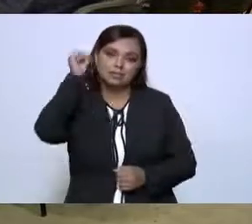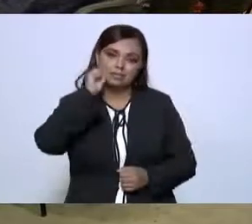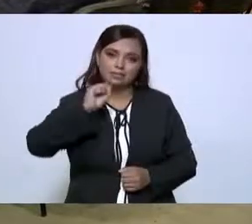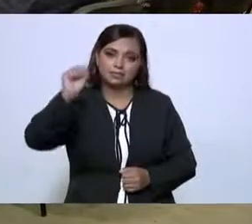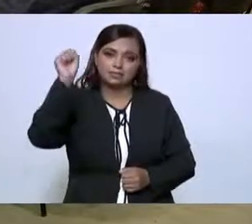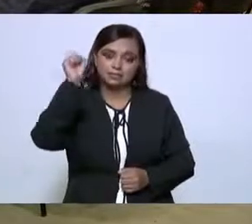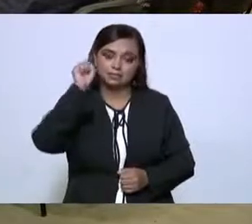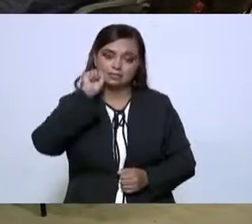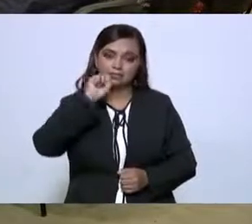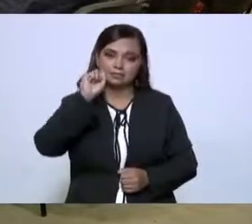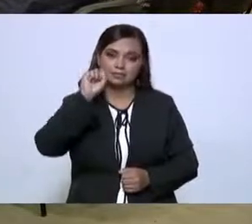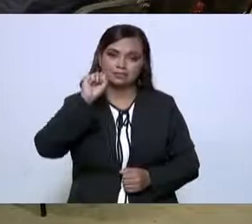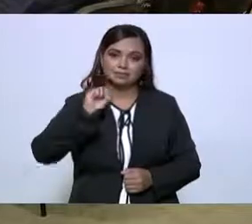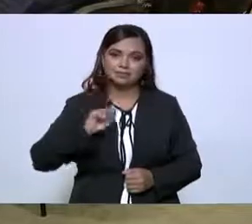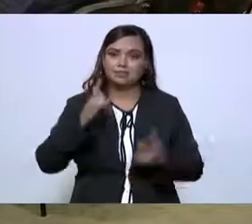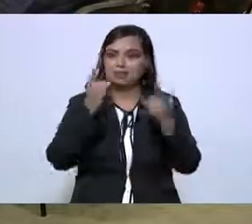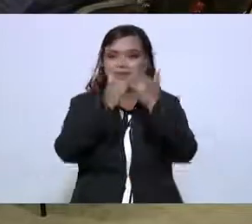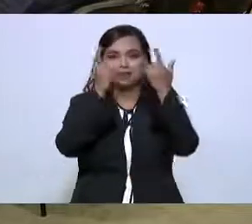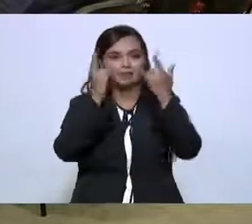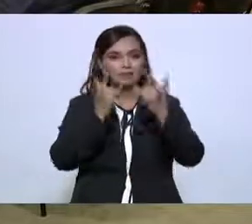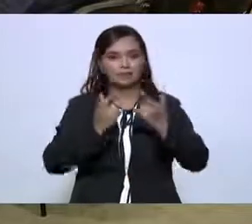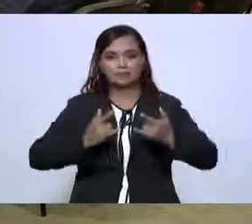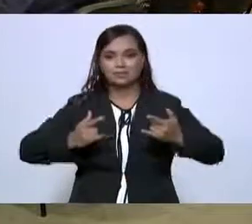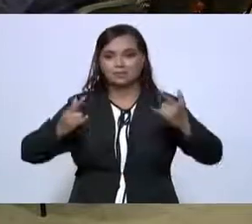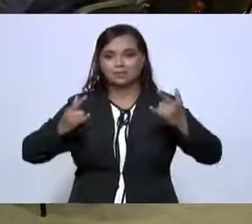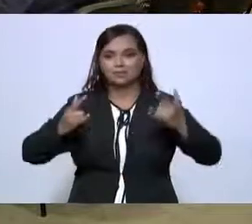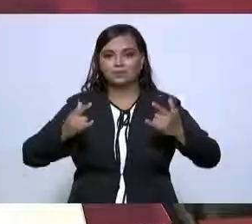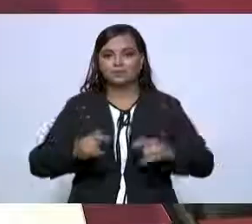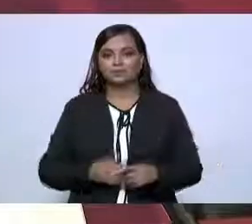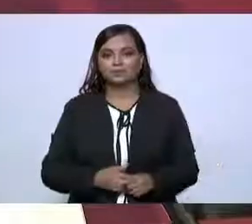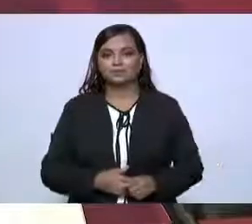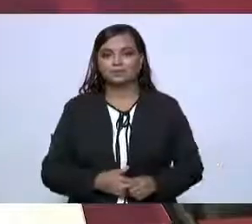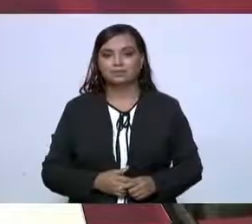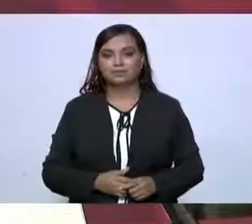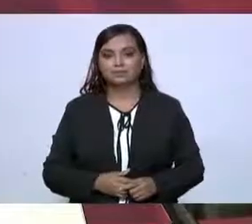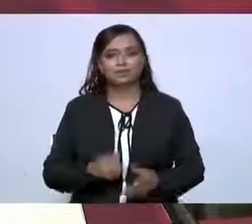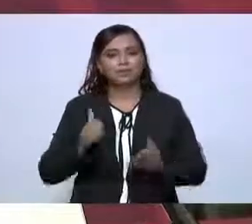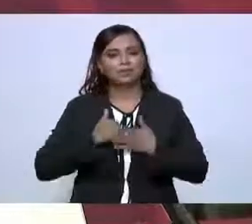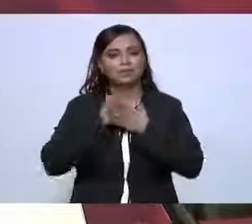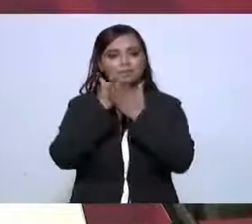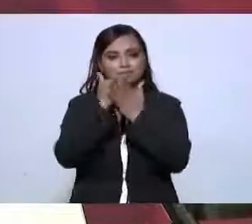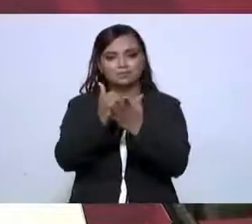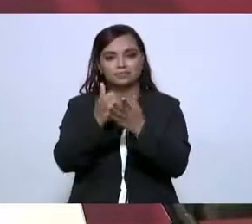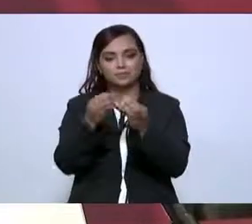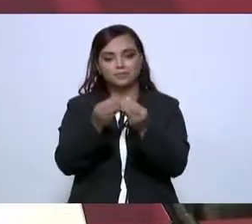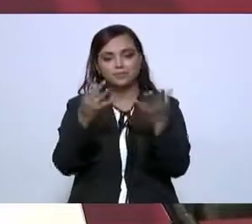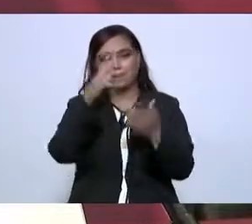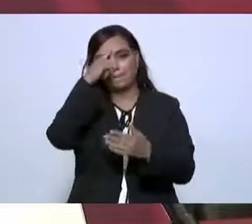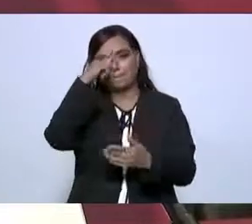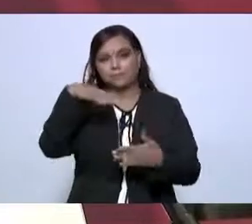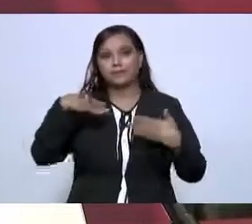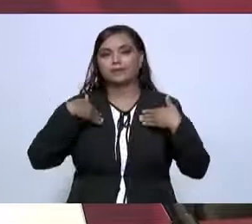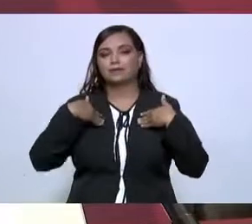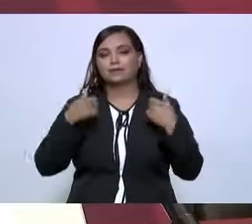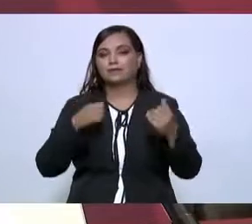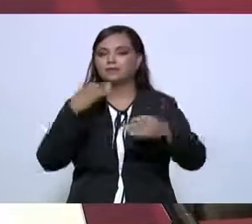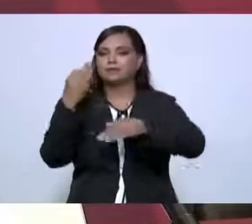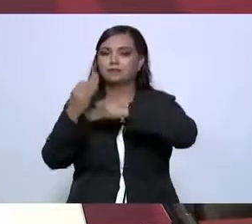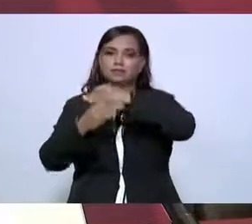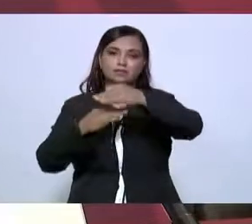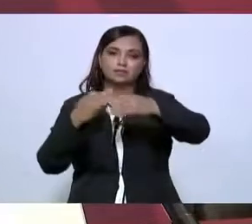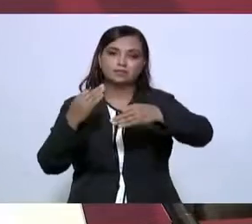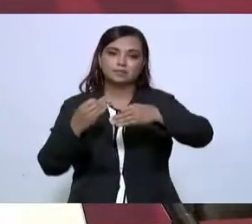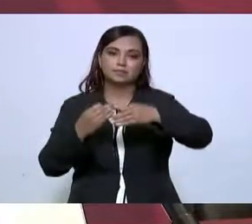la historia ayuda a entender todos estos